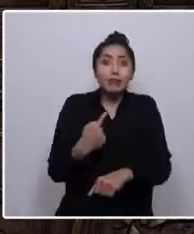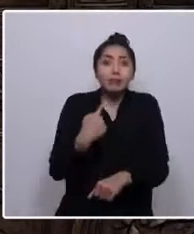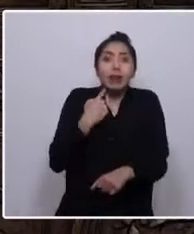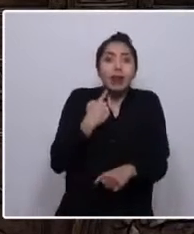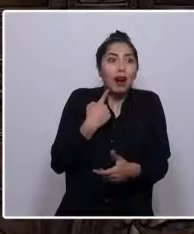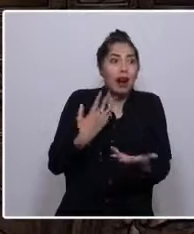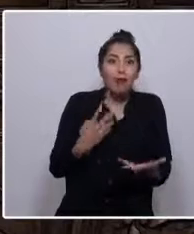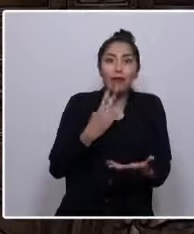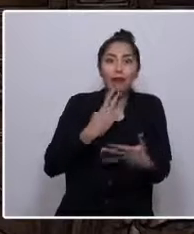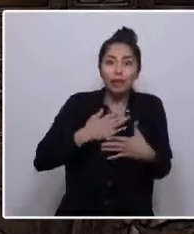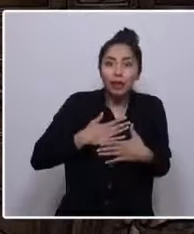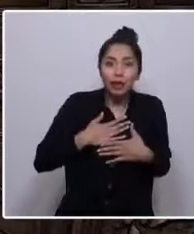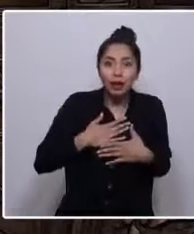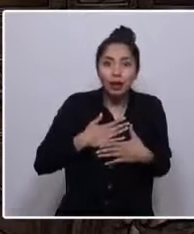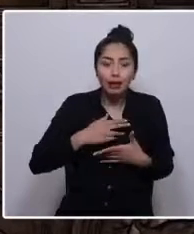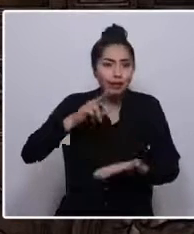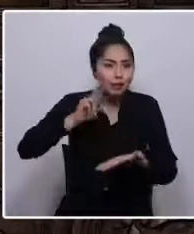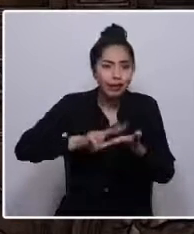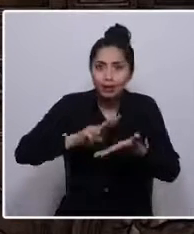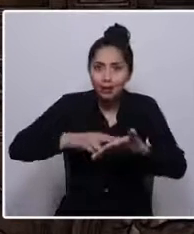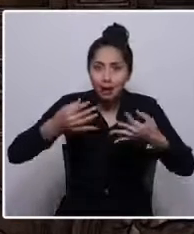concretas y reales.